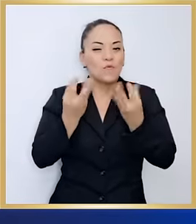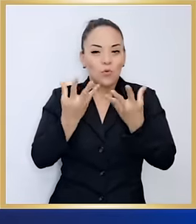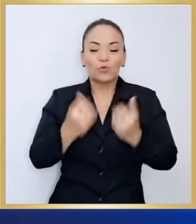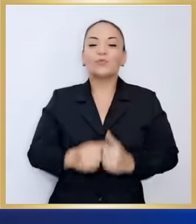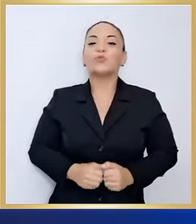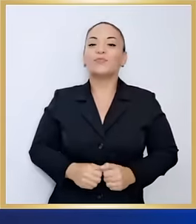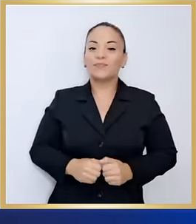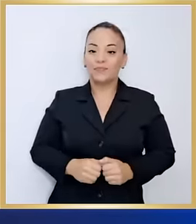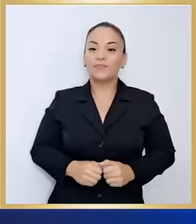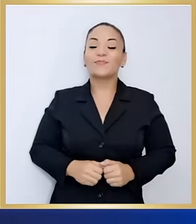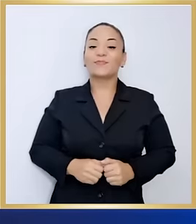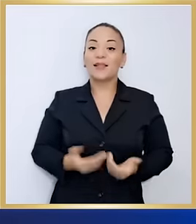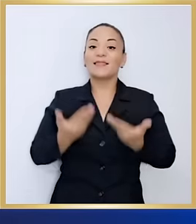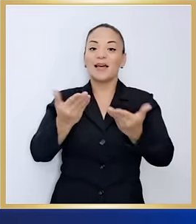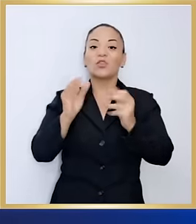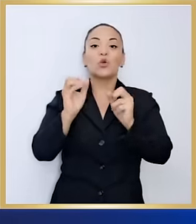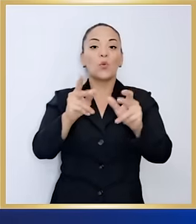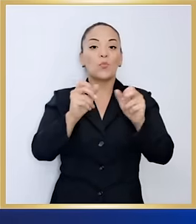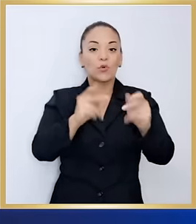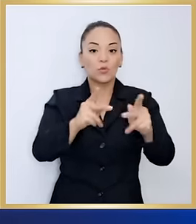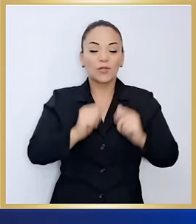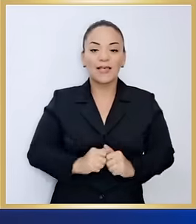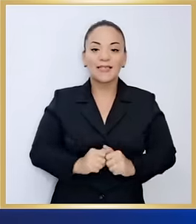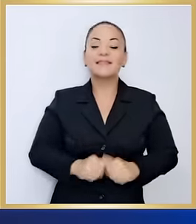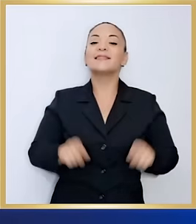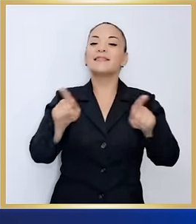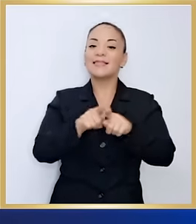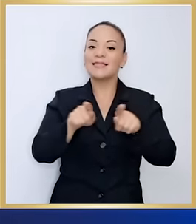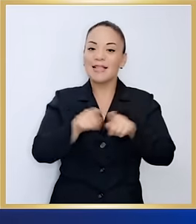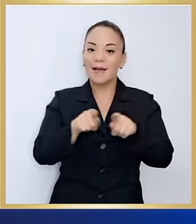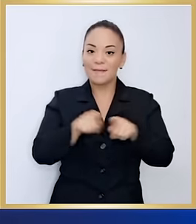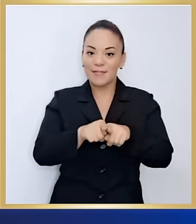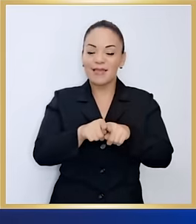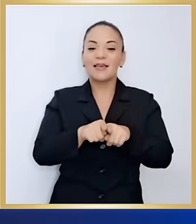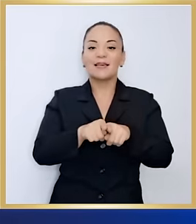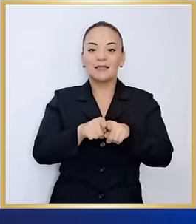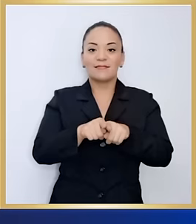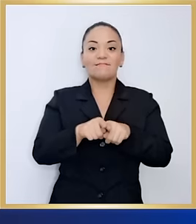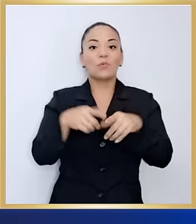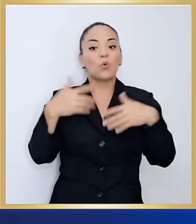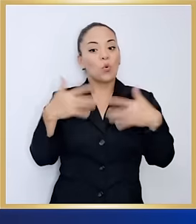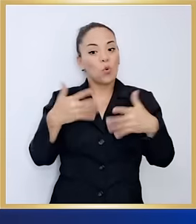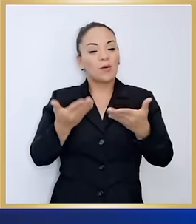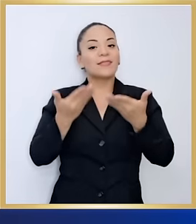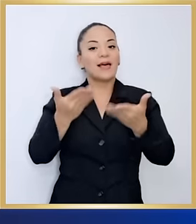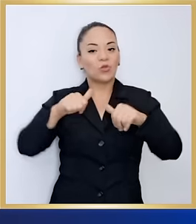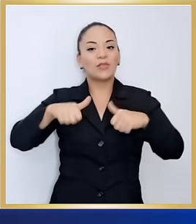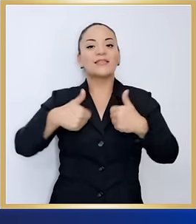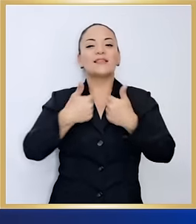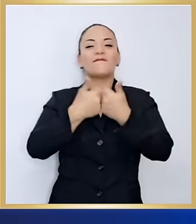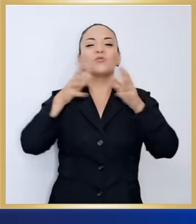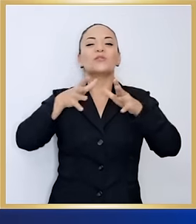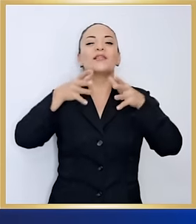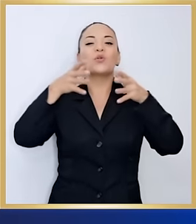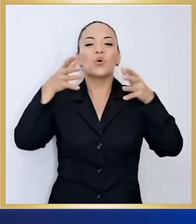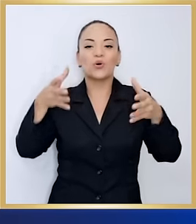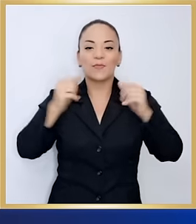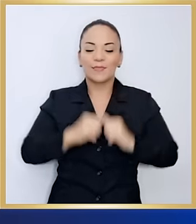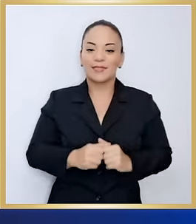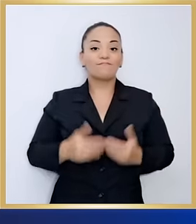cambiar el mundo de una manera tremenda, creando oportunidades, pero también creando